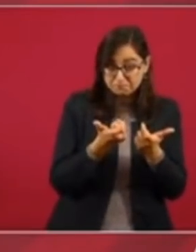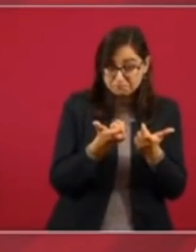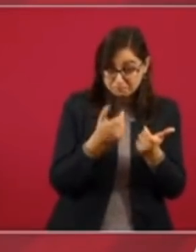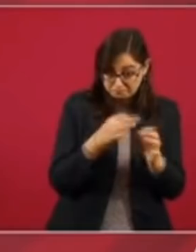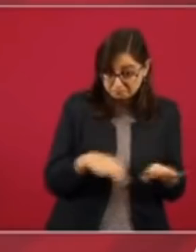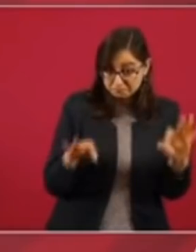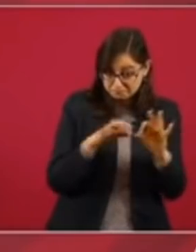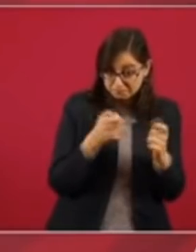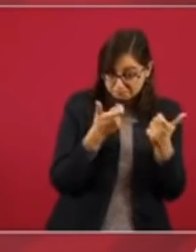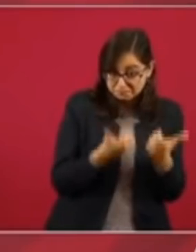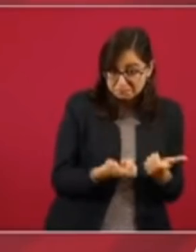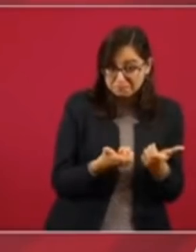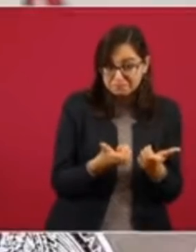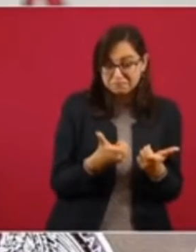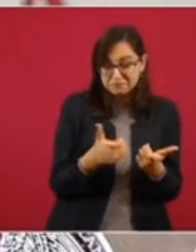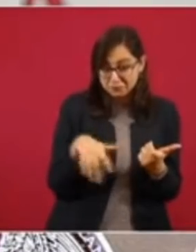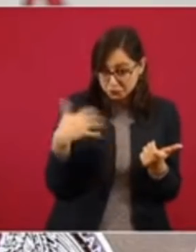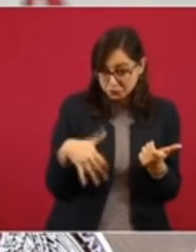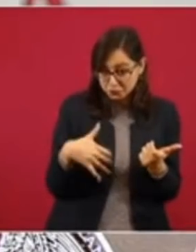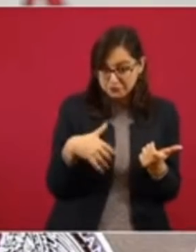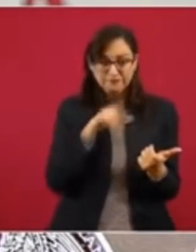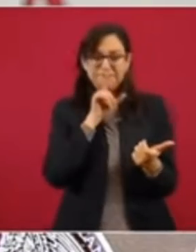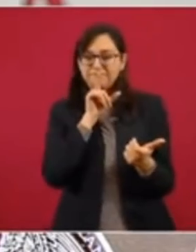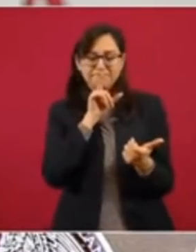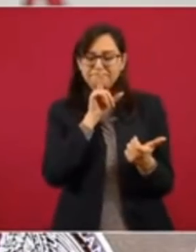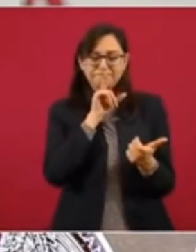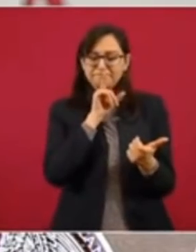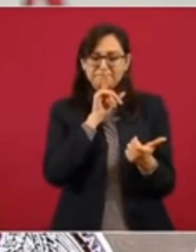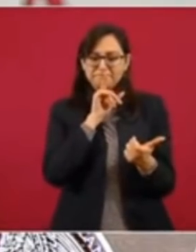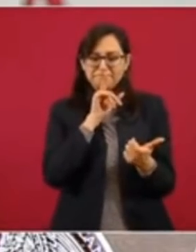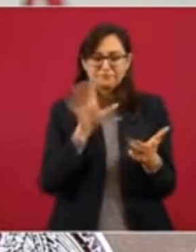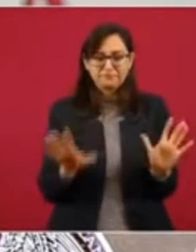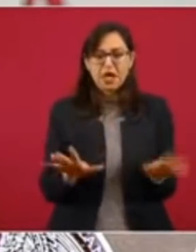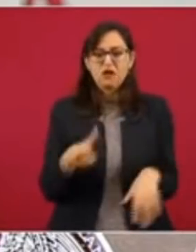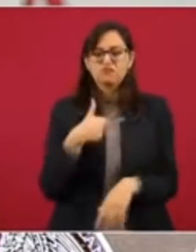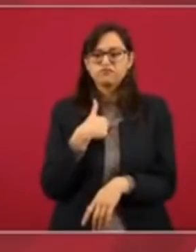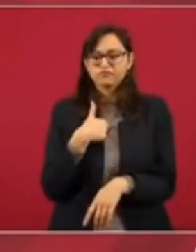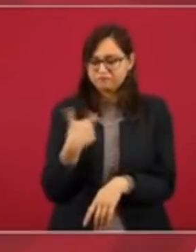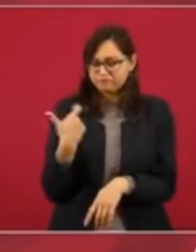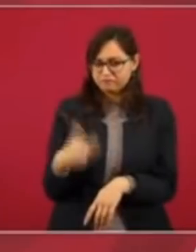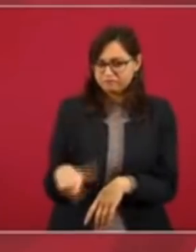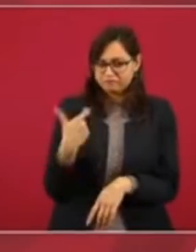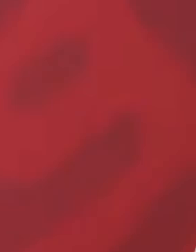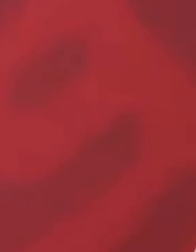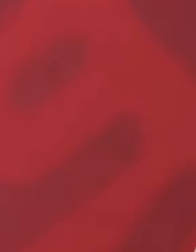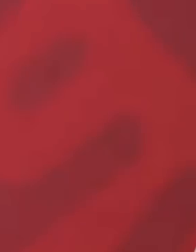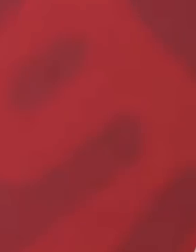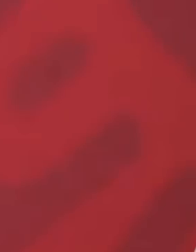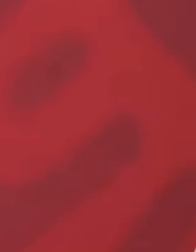no es el dinero, no es porque yo tengo dinero